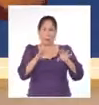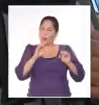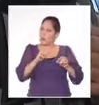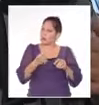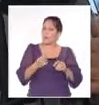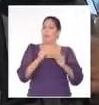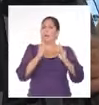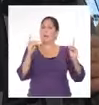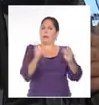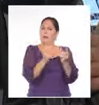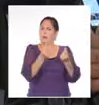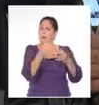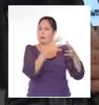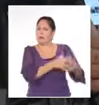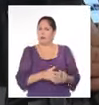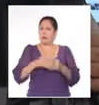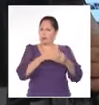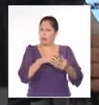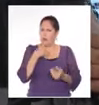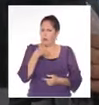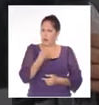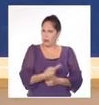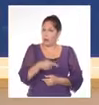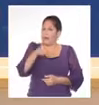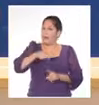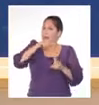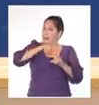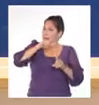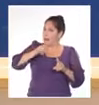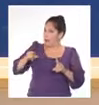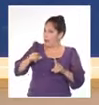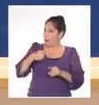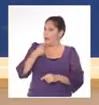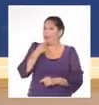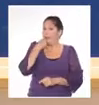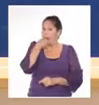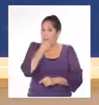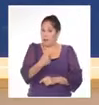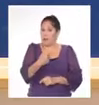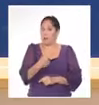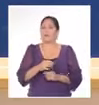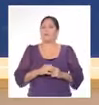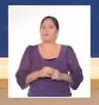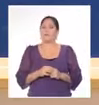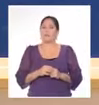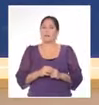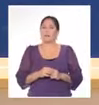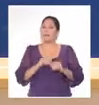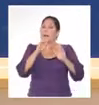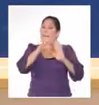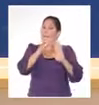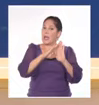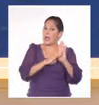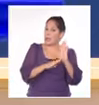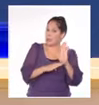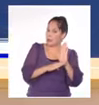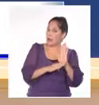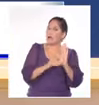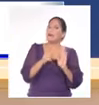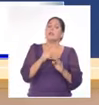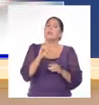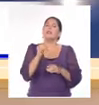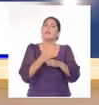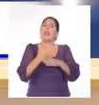Departamento del Tesoro. Sobre este tema tenemos que decir en un pronunciamiento preliminar que las medidas son limitadas,